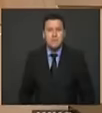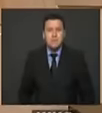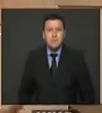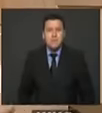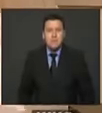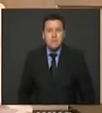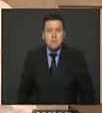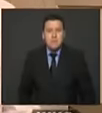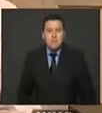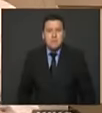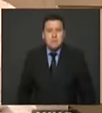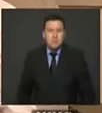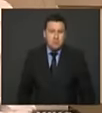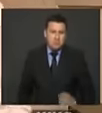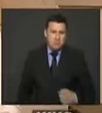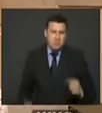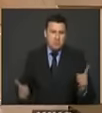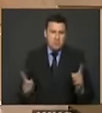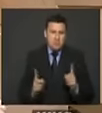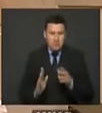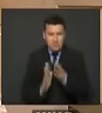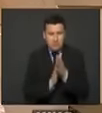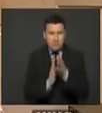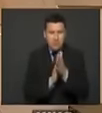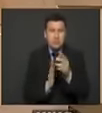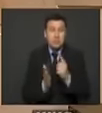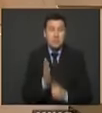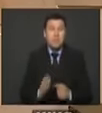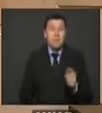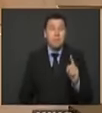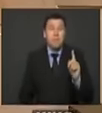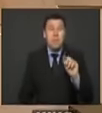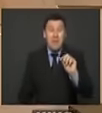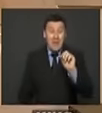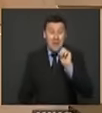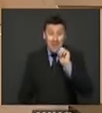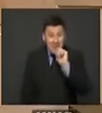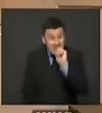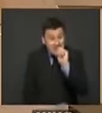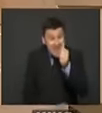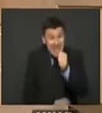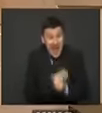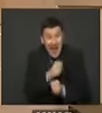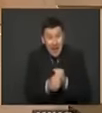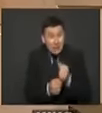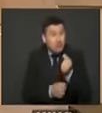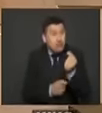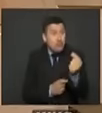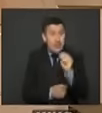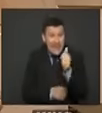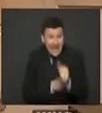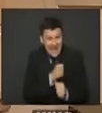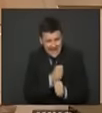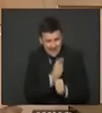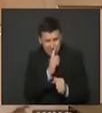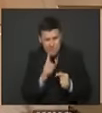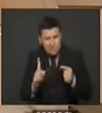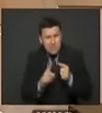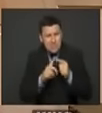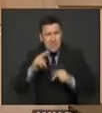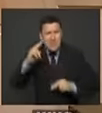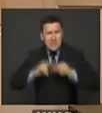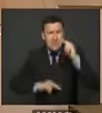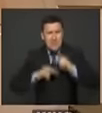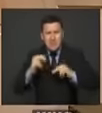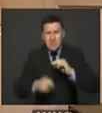voy a hacer el siguiente resumen en los próximos 10 años cumplir las metas de inversión en construcción de